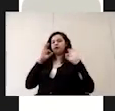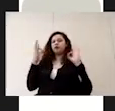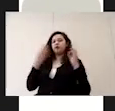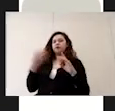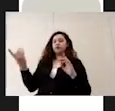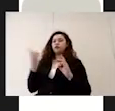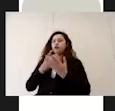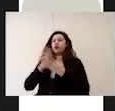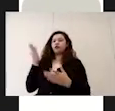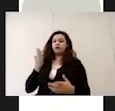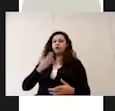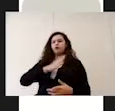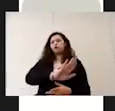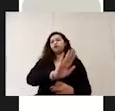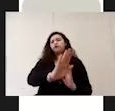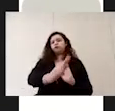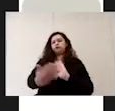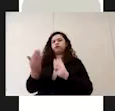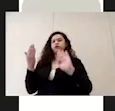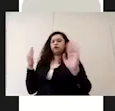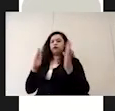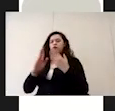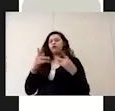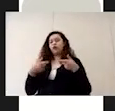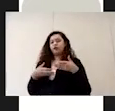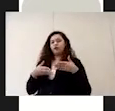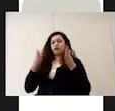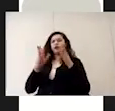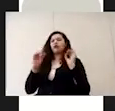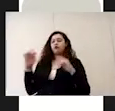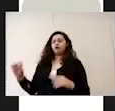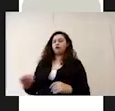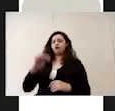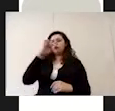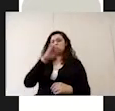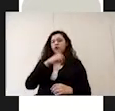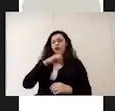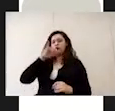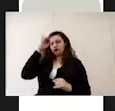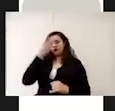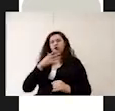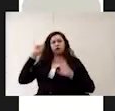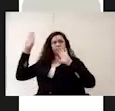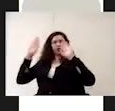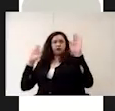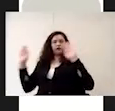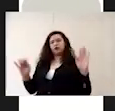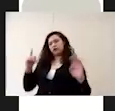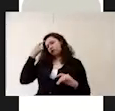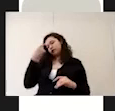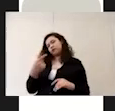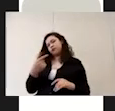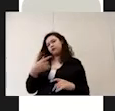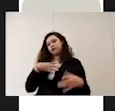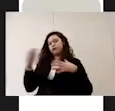unidireccional tanto en pasillos como escaleras debe haber infografía de medidas sanitarias para evitar contagios